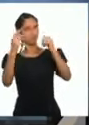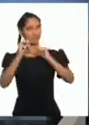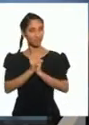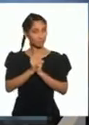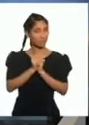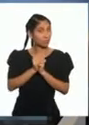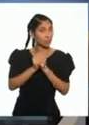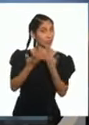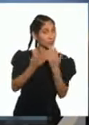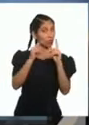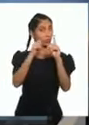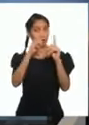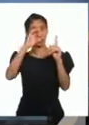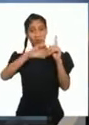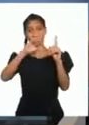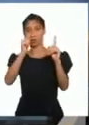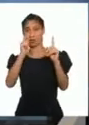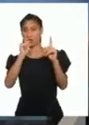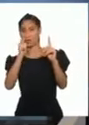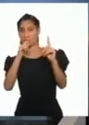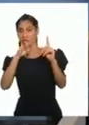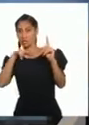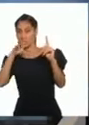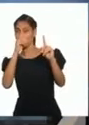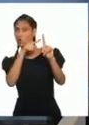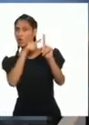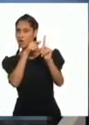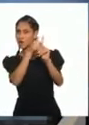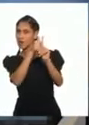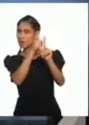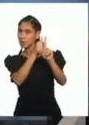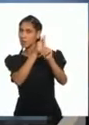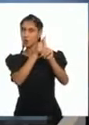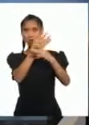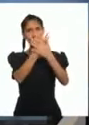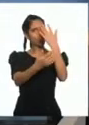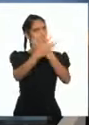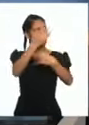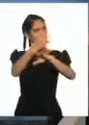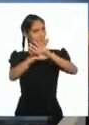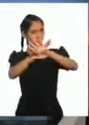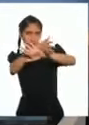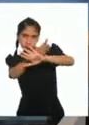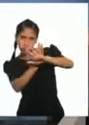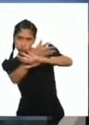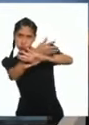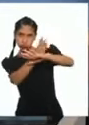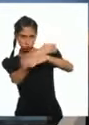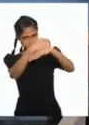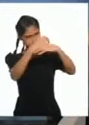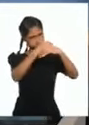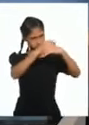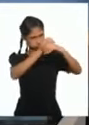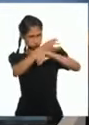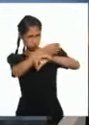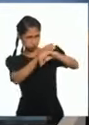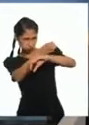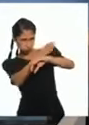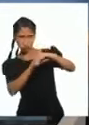que don Catalino lo haya construido con sus propias manos, utilizando